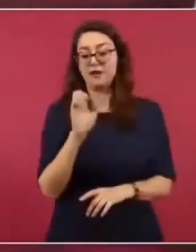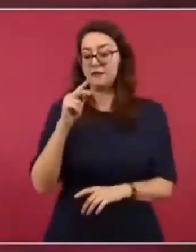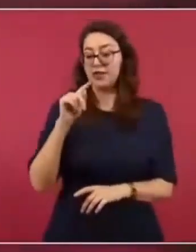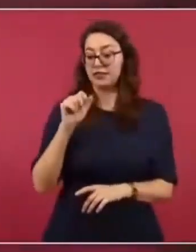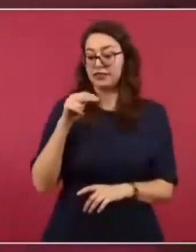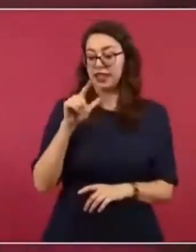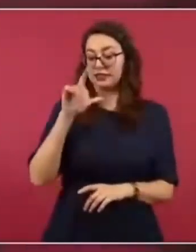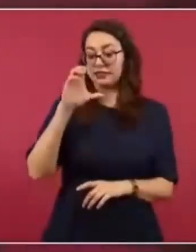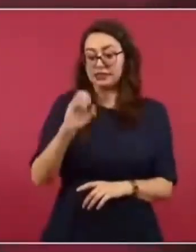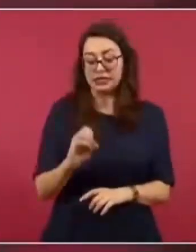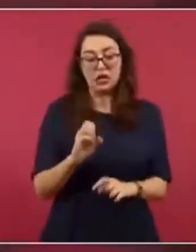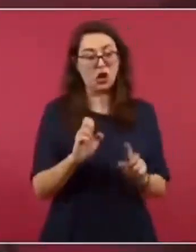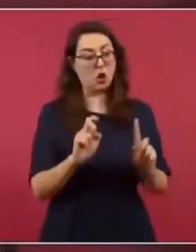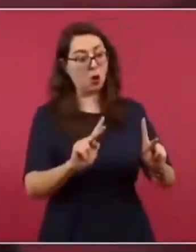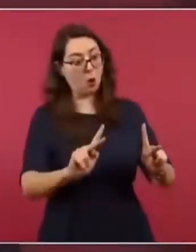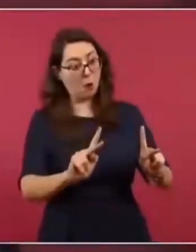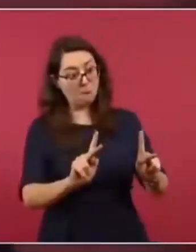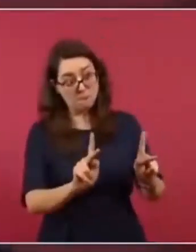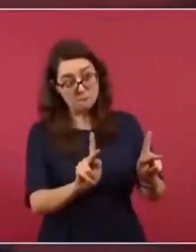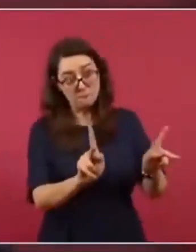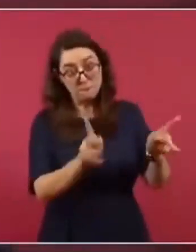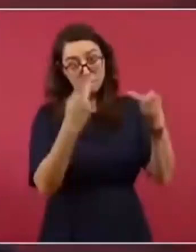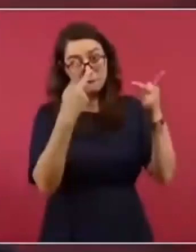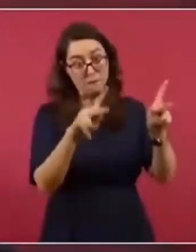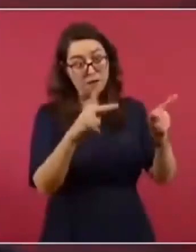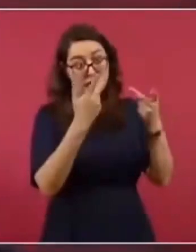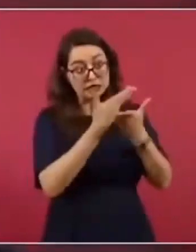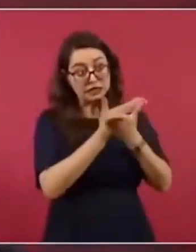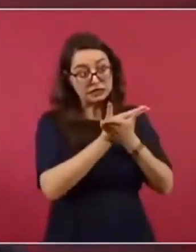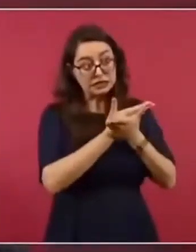son mexicanos o estadounidenses.